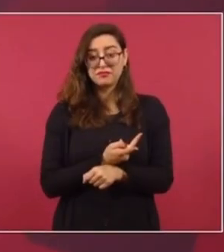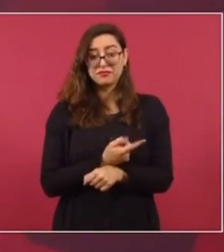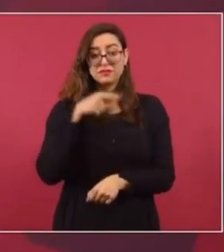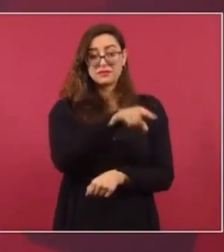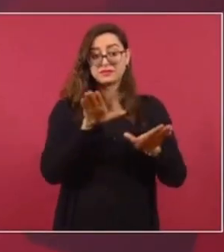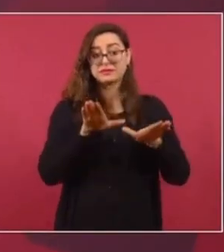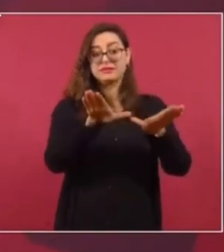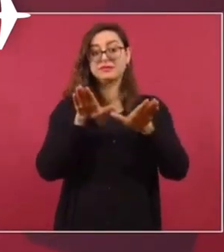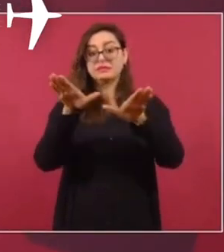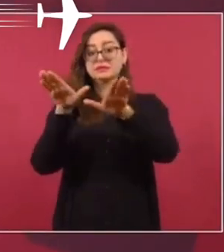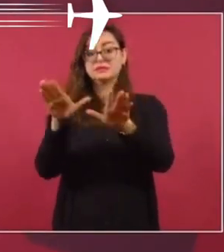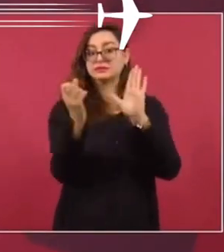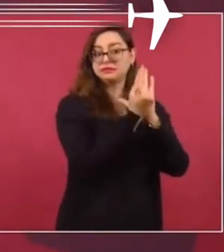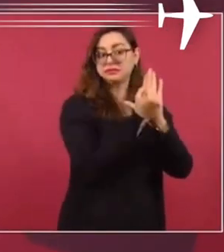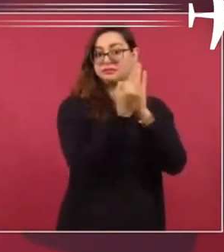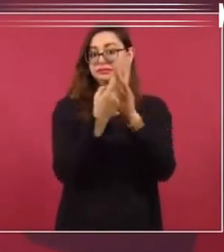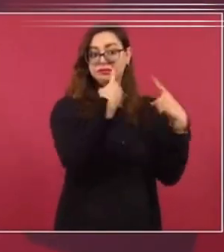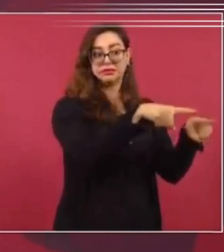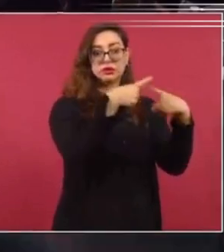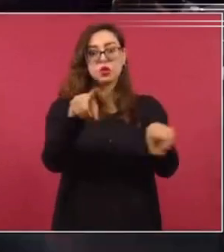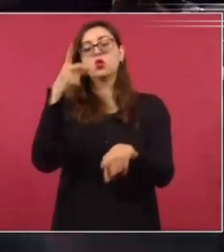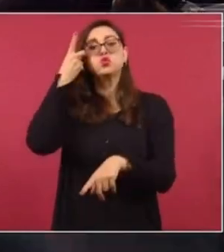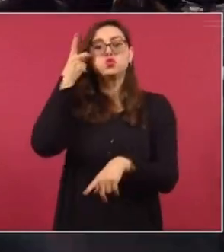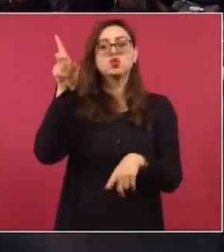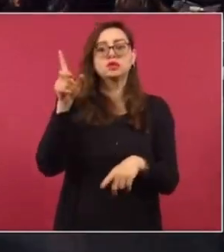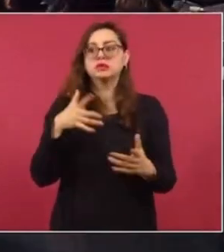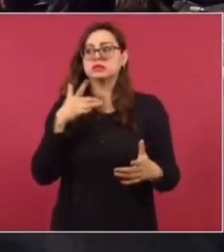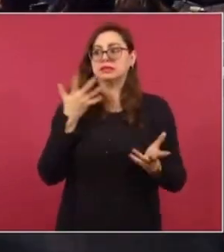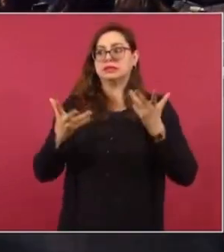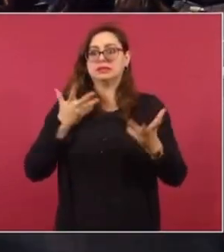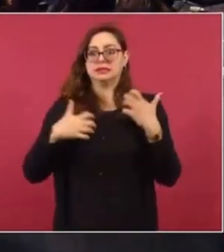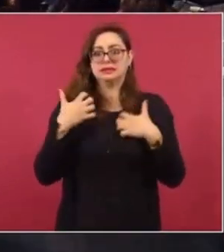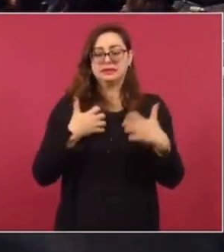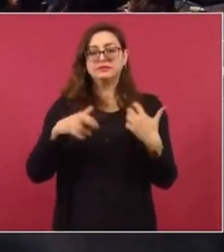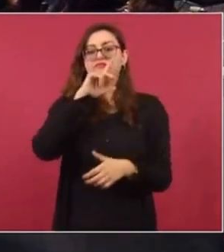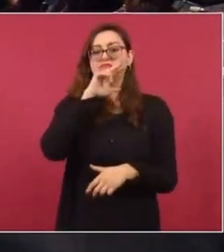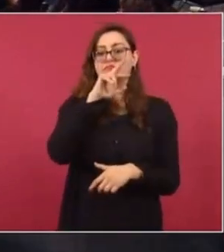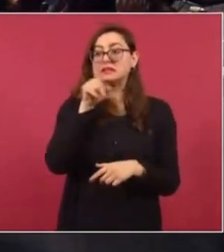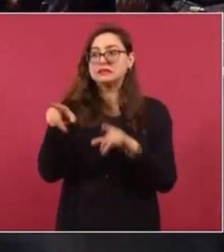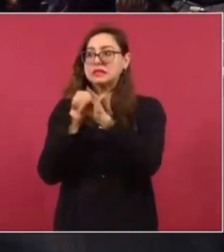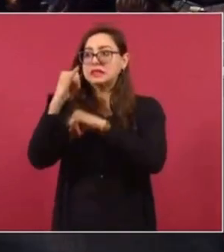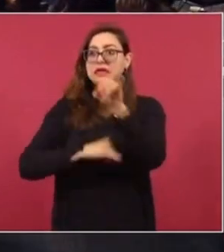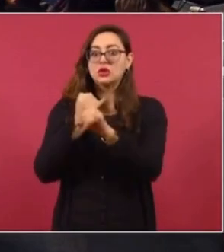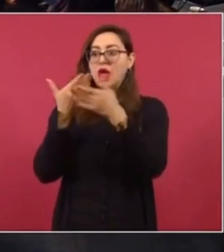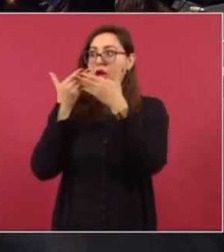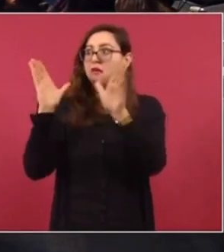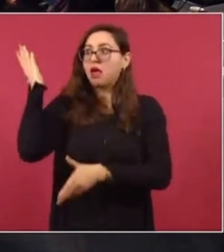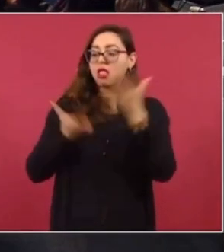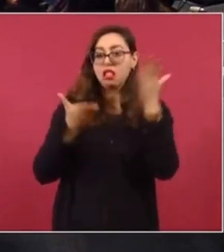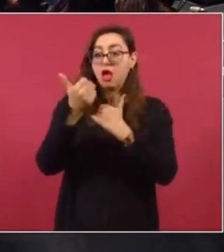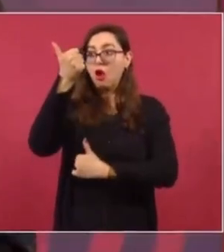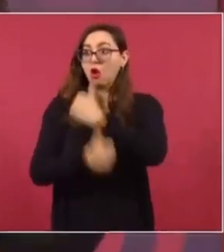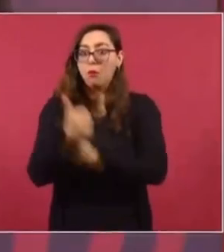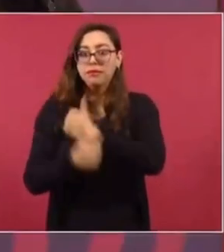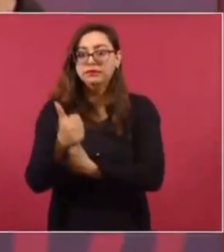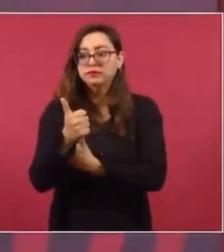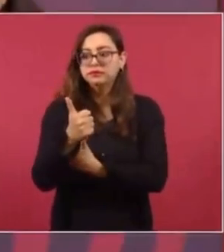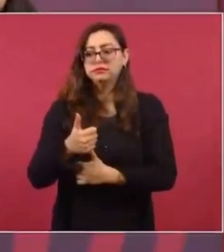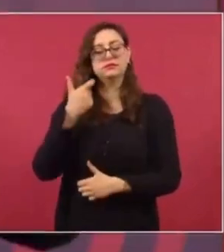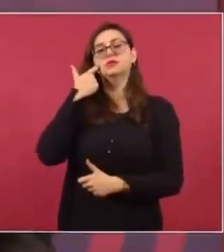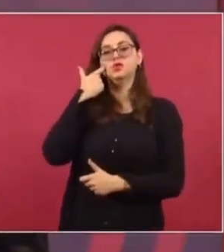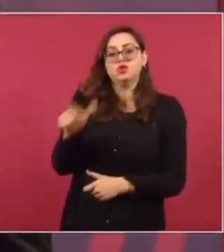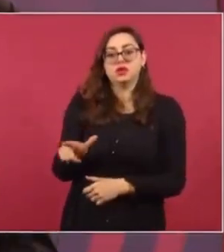de las líneas aéreas de México no quieren competencia y entonces, pues como son influyentes, ya